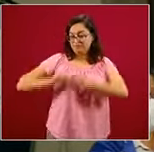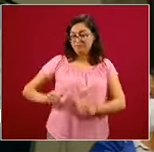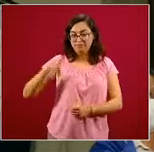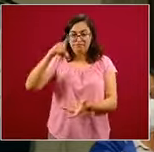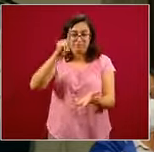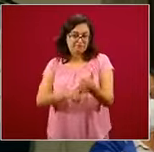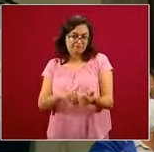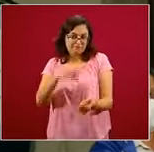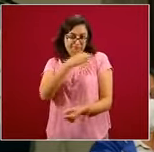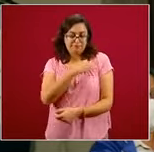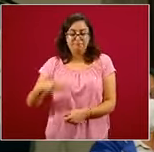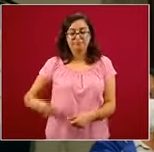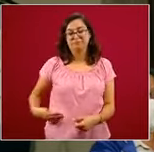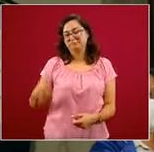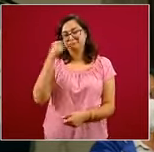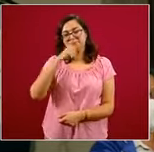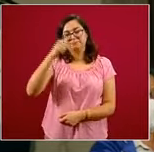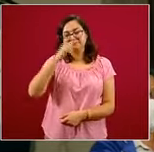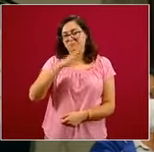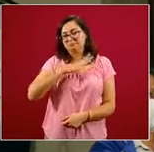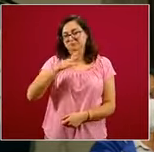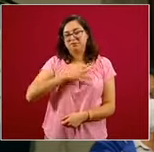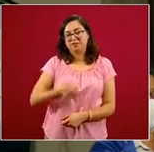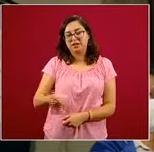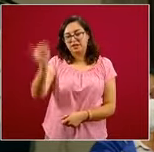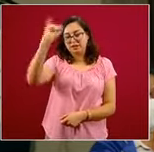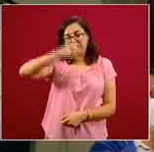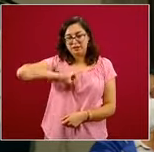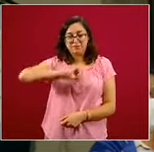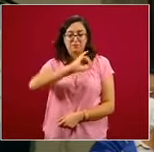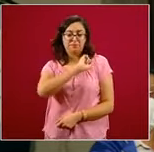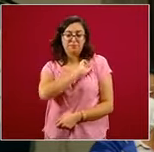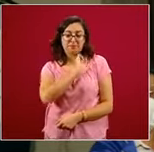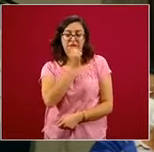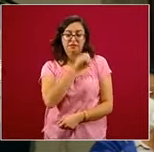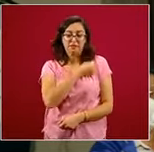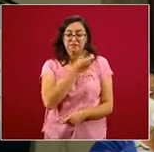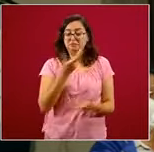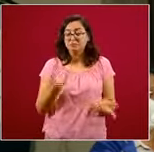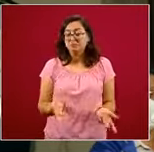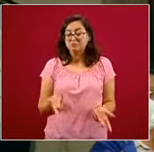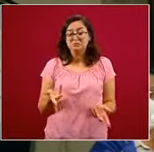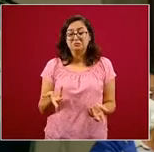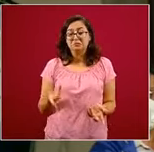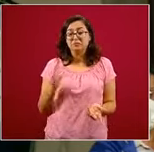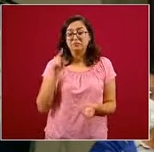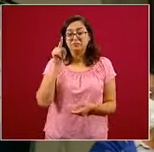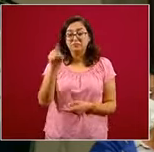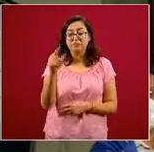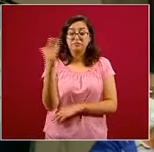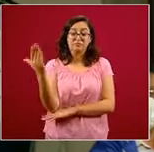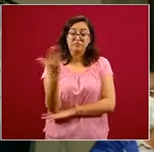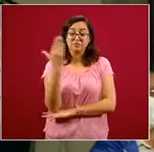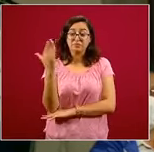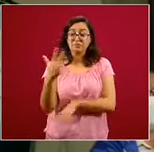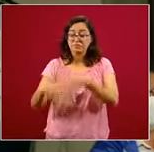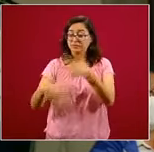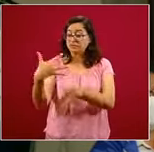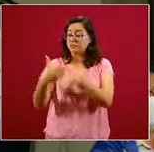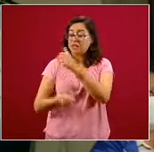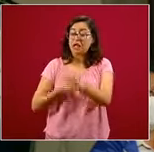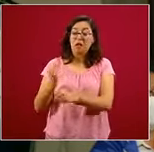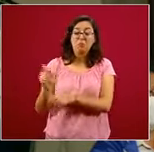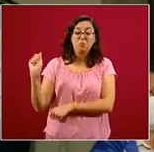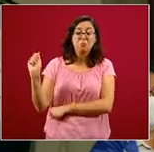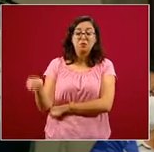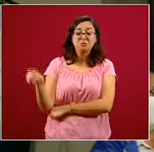siempre en estos municipios hay un jefe jurisdiccional de salud, jefes jurisdiccionales, en este caso en el de Milpata que lleva más de 15 años